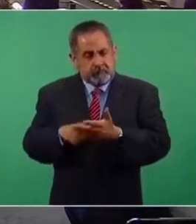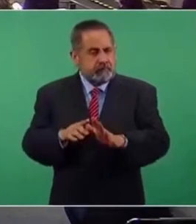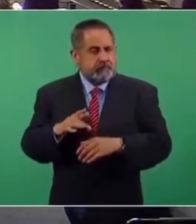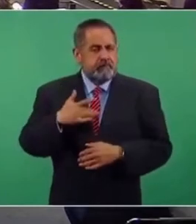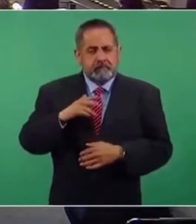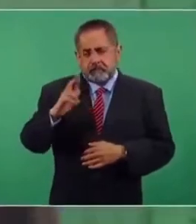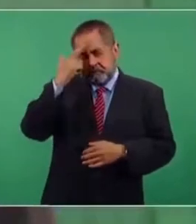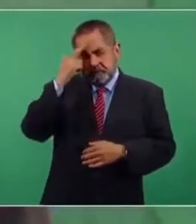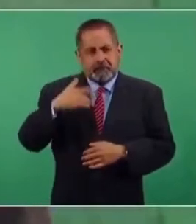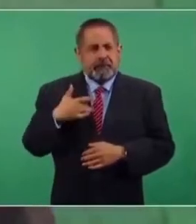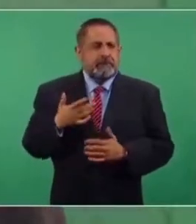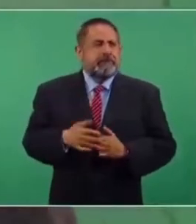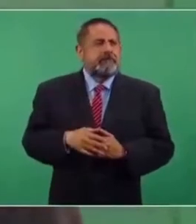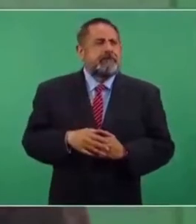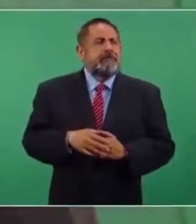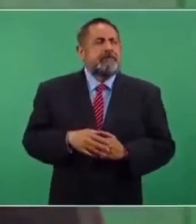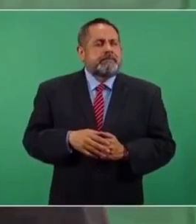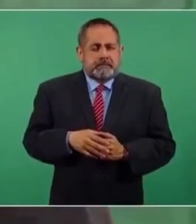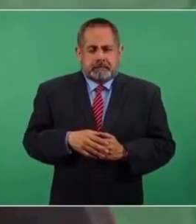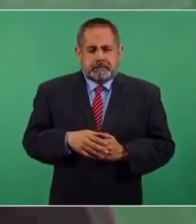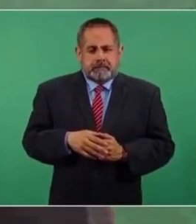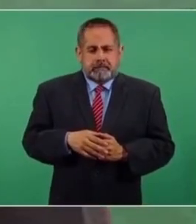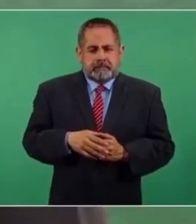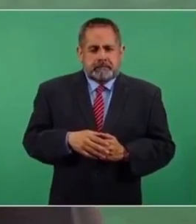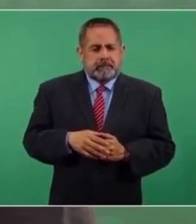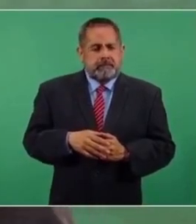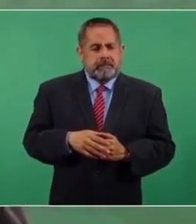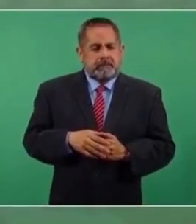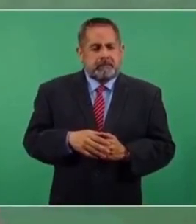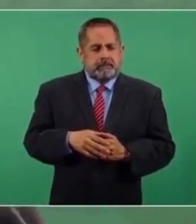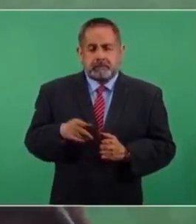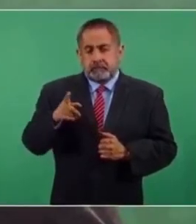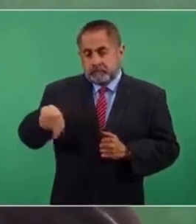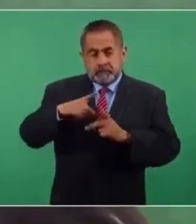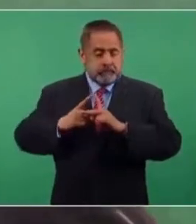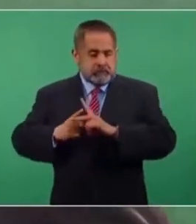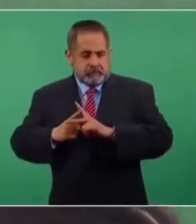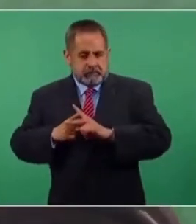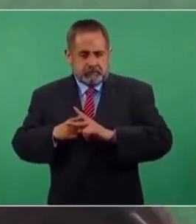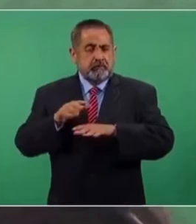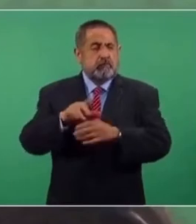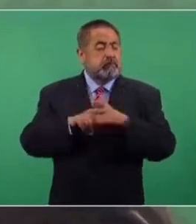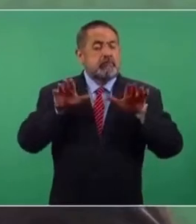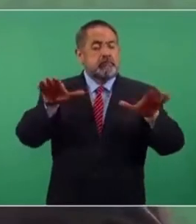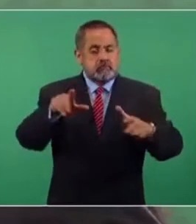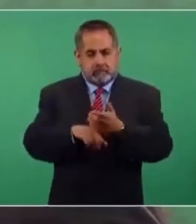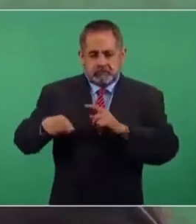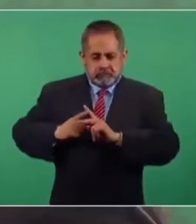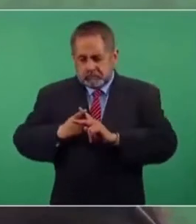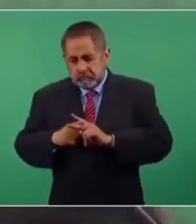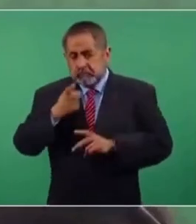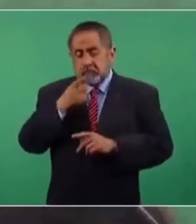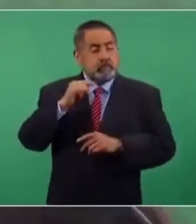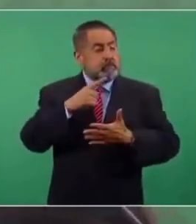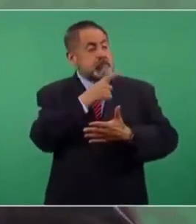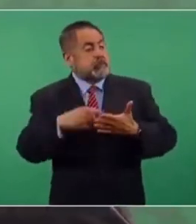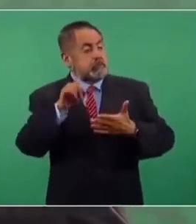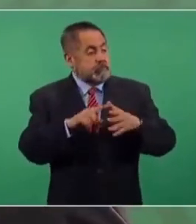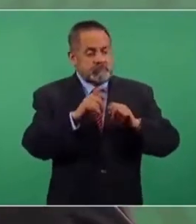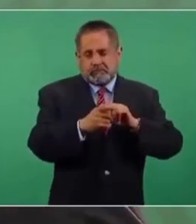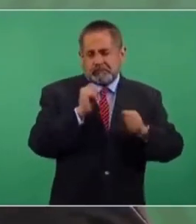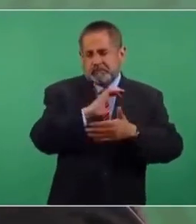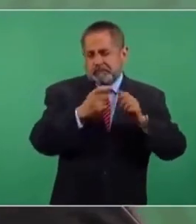Lo que recuerdo es que hicieron un cálculo en el caso del aeropuerto de que había costado la cancelación,